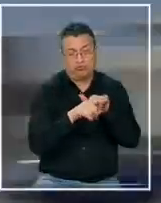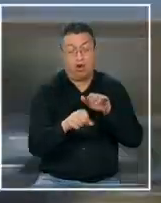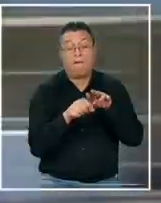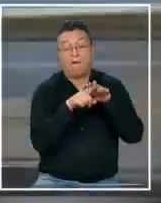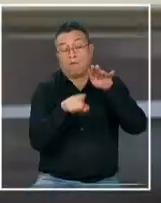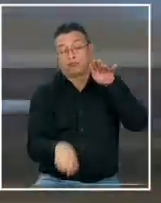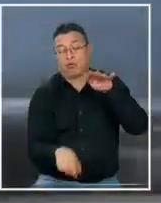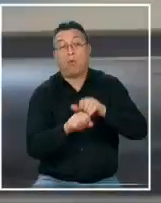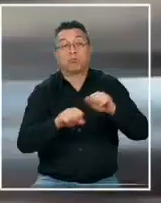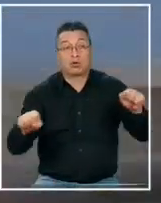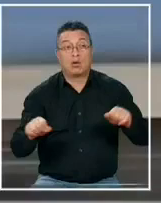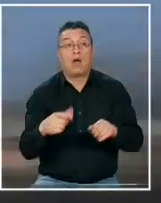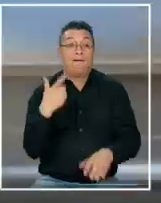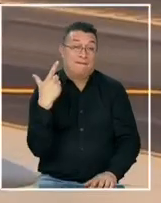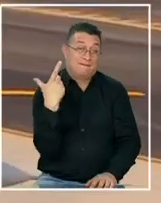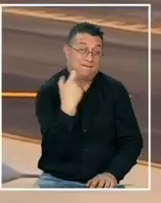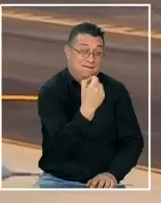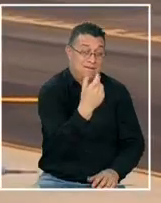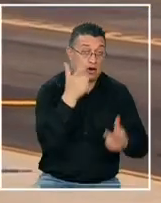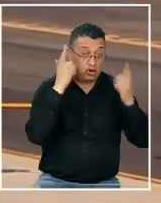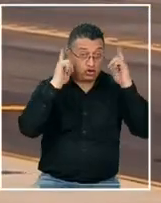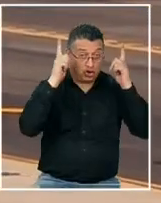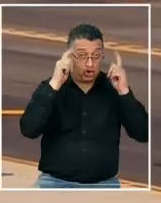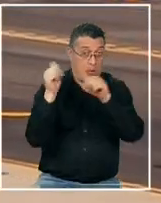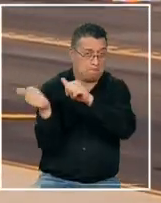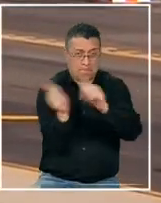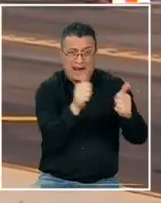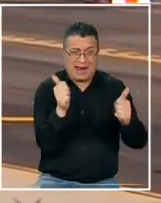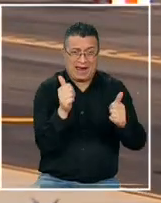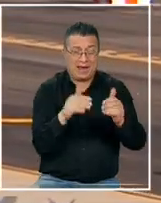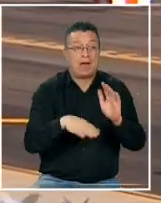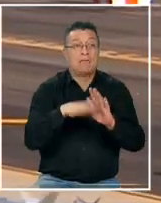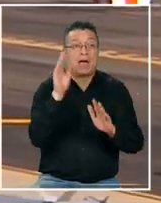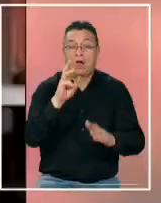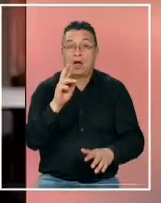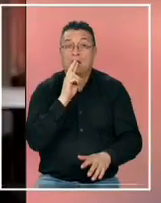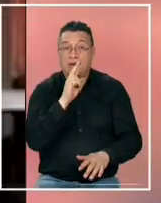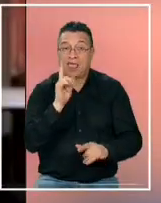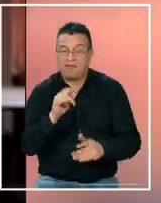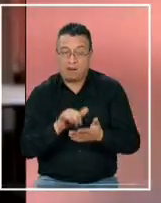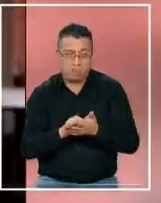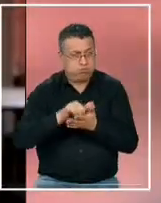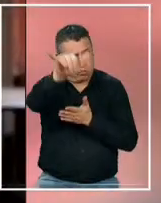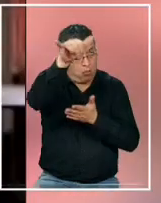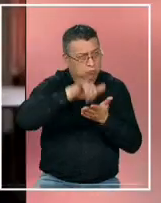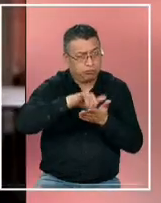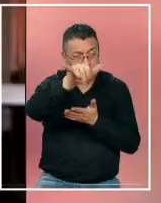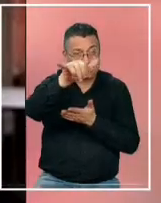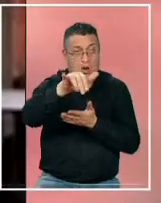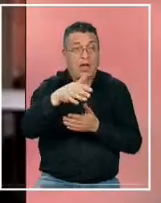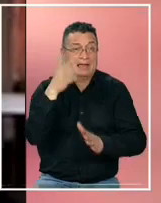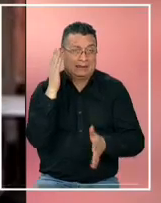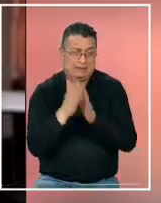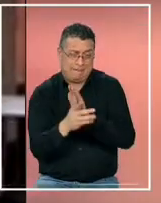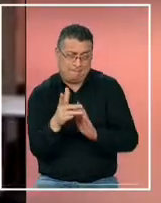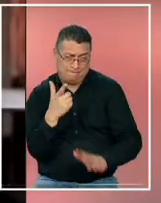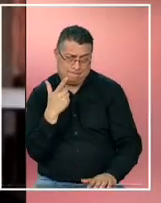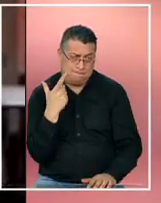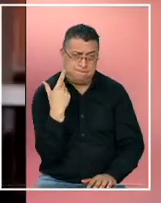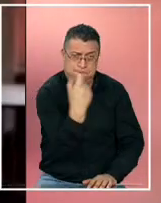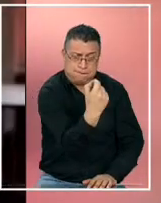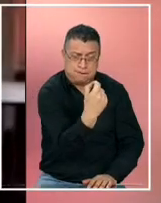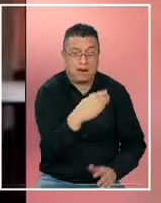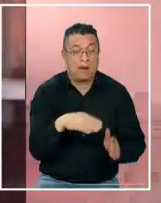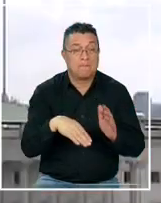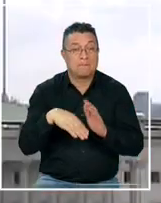y tienen velocidad supersónica porque tienen que tener un tiempo de respuesta muy rápido entonces tienen que viajar a una tremenda velocidad más